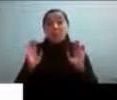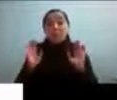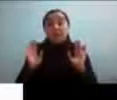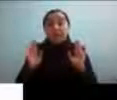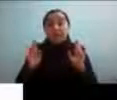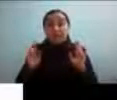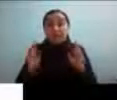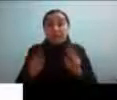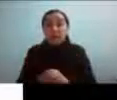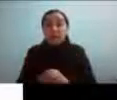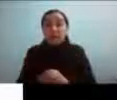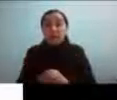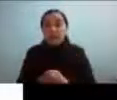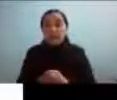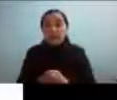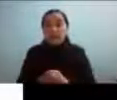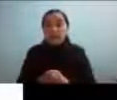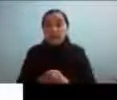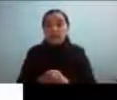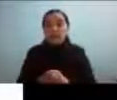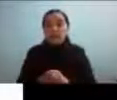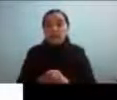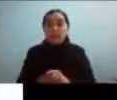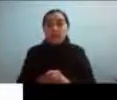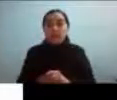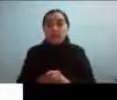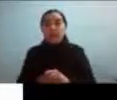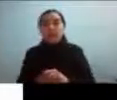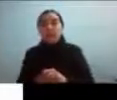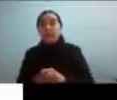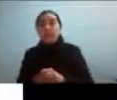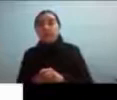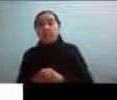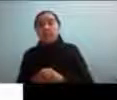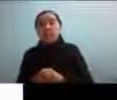y yo dije bueno con un ahá moment una